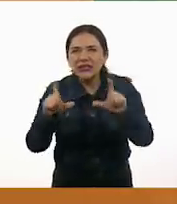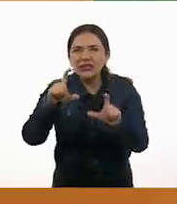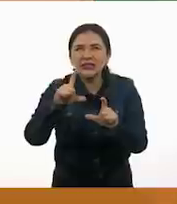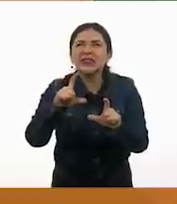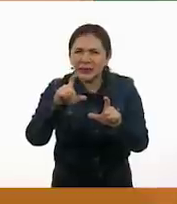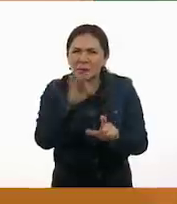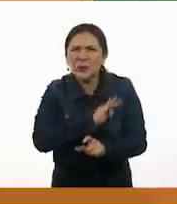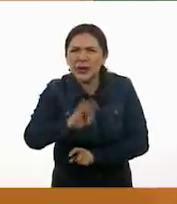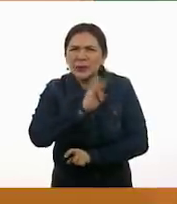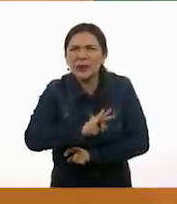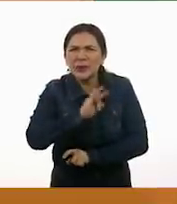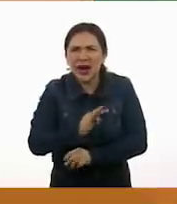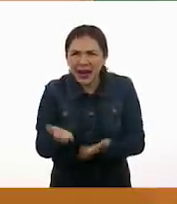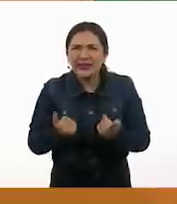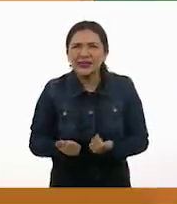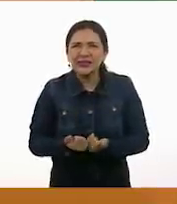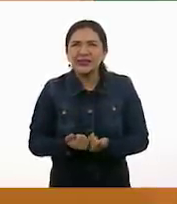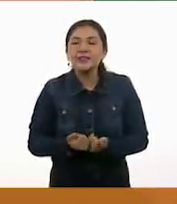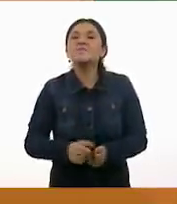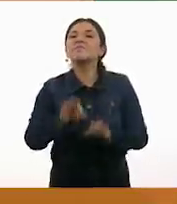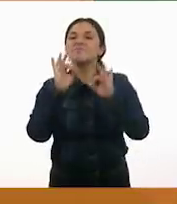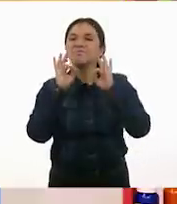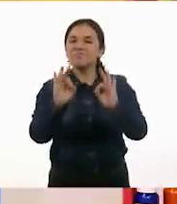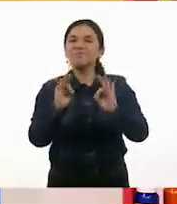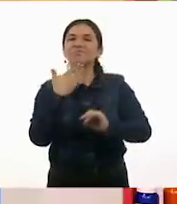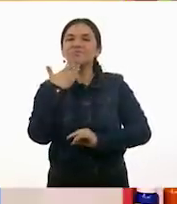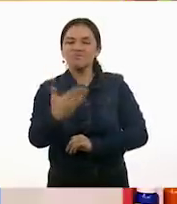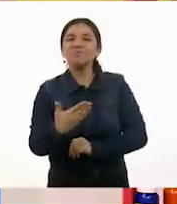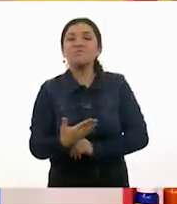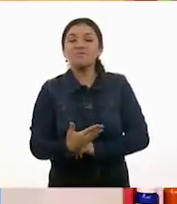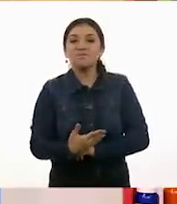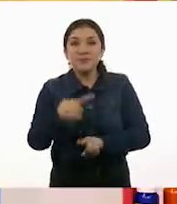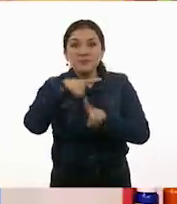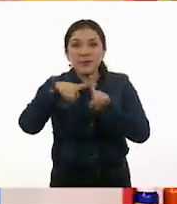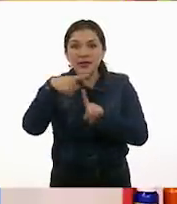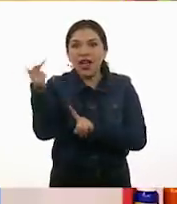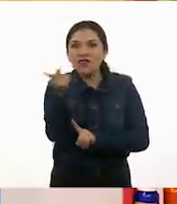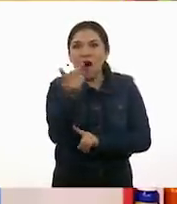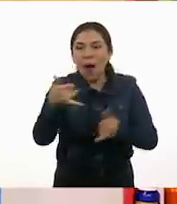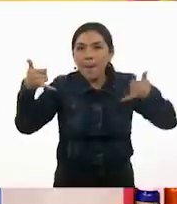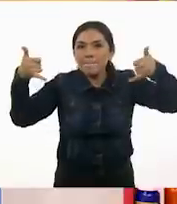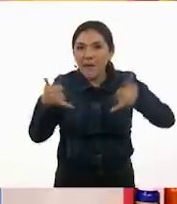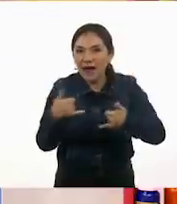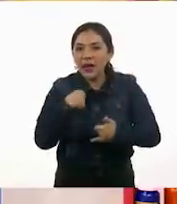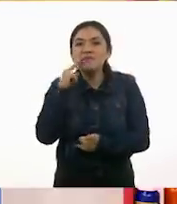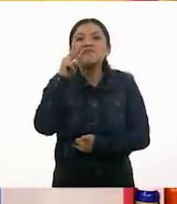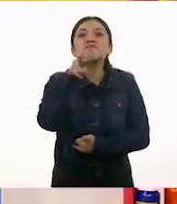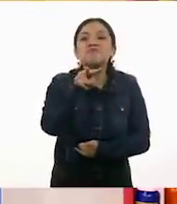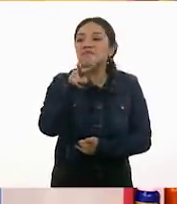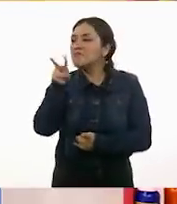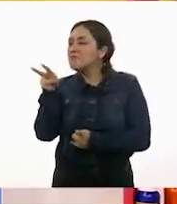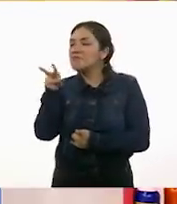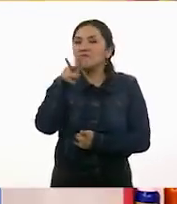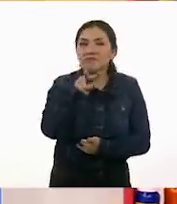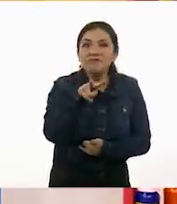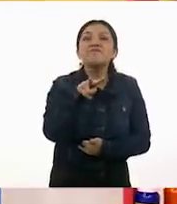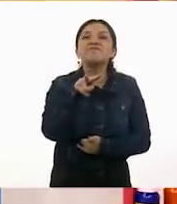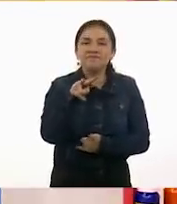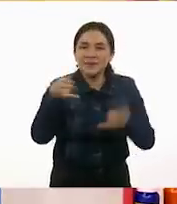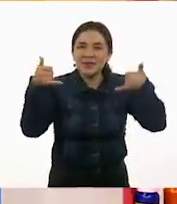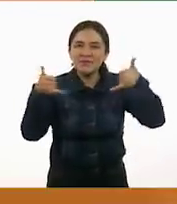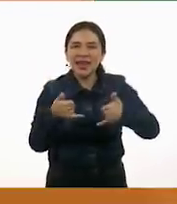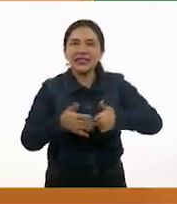Muy bien. Creo que va así. Muy bien, niños. Van a la mitad. Van empatados hasta ahorita. Los estoy viendo y van empatados.